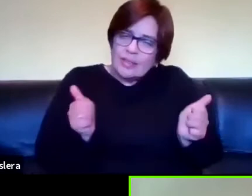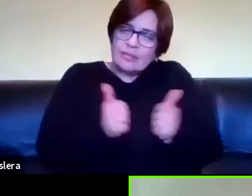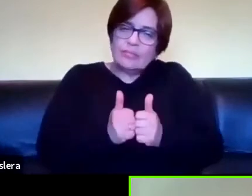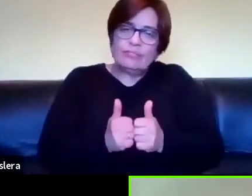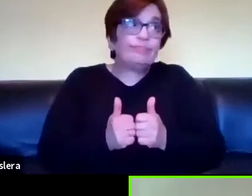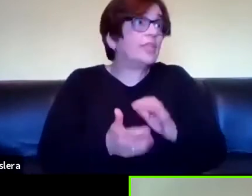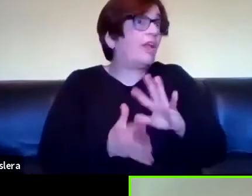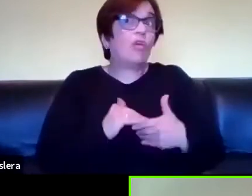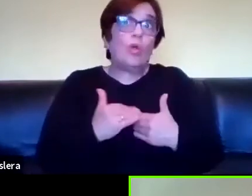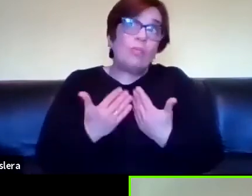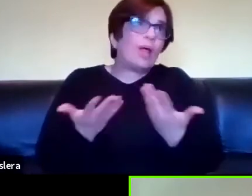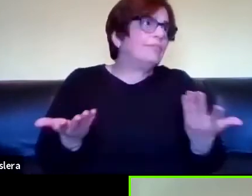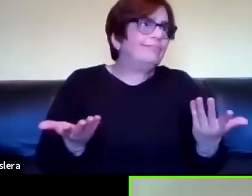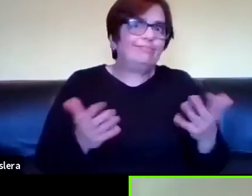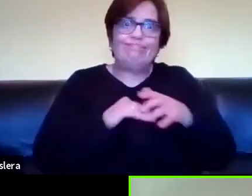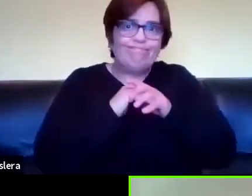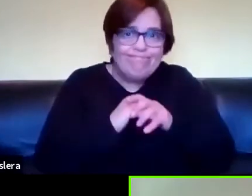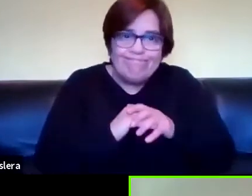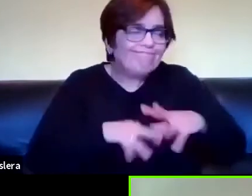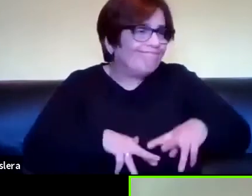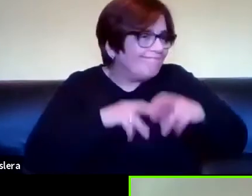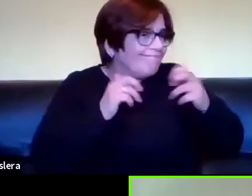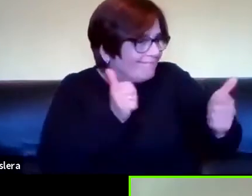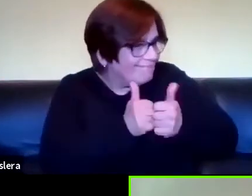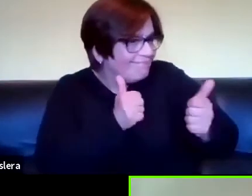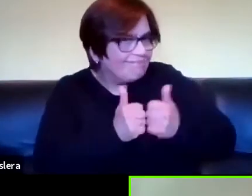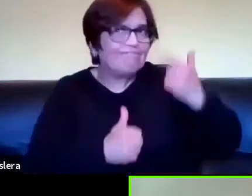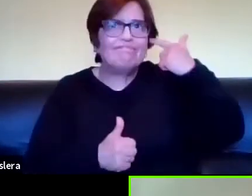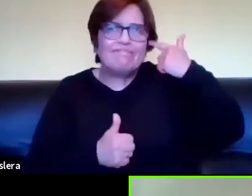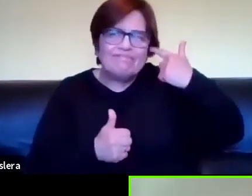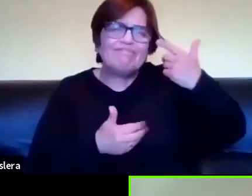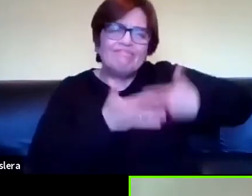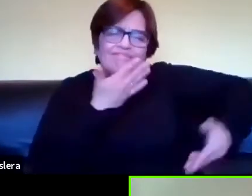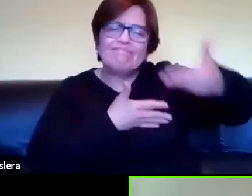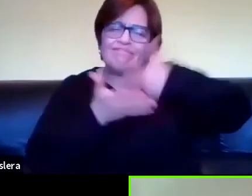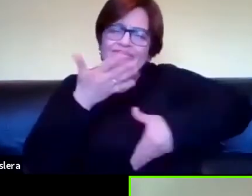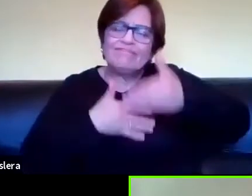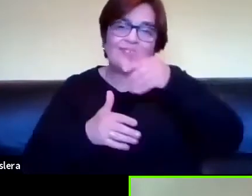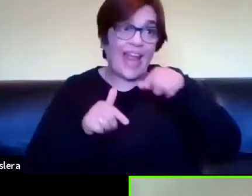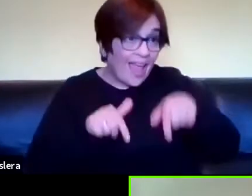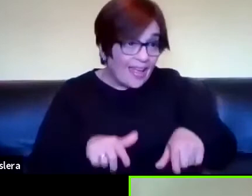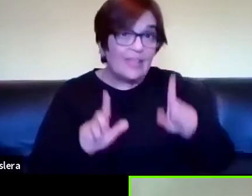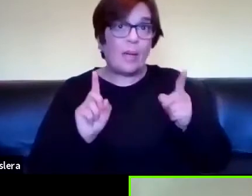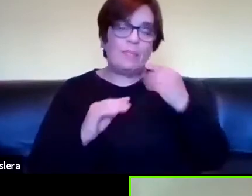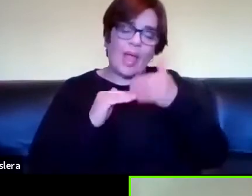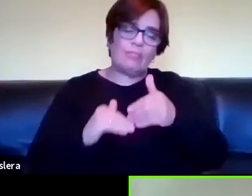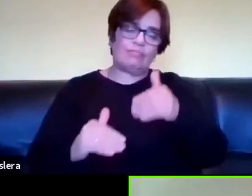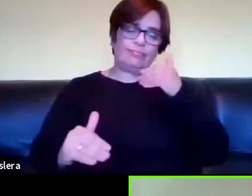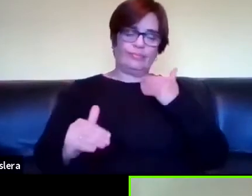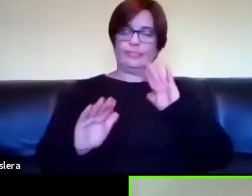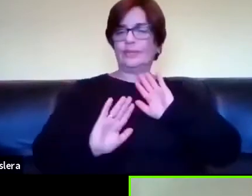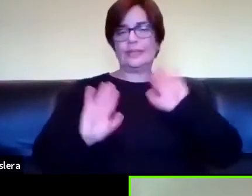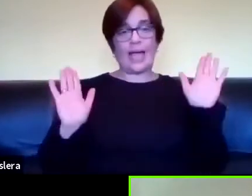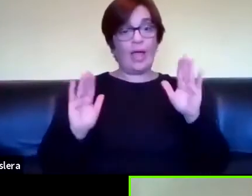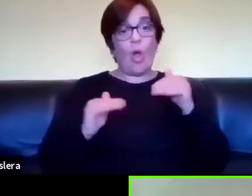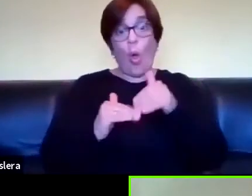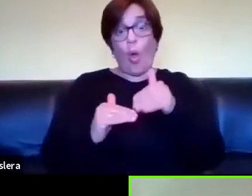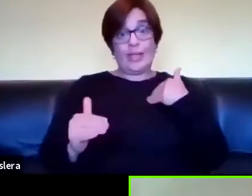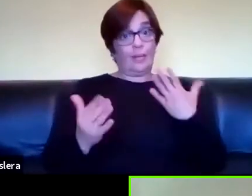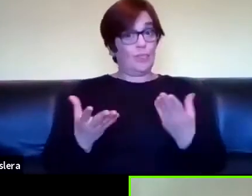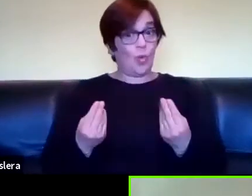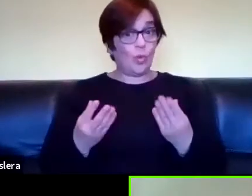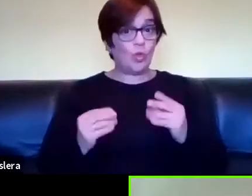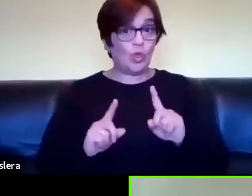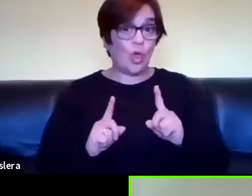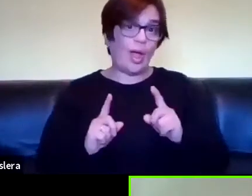sale de otra manera son todos amigos investigamos juntos pensamos juntos y también desde ahí pensamos la objetividad no hay mucha objetividad en realidad hay